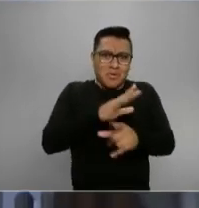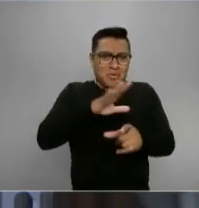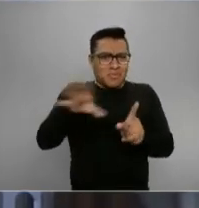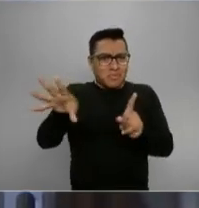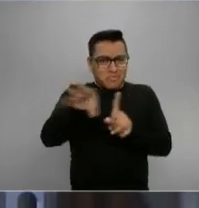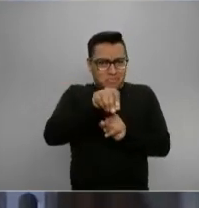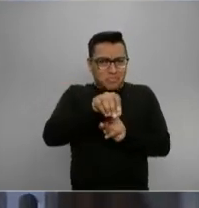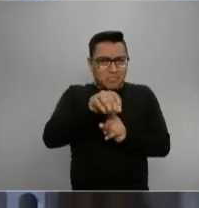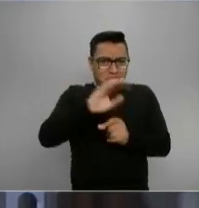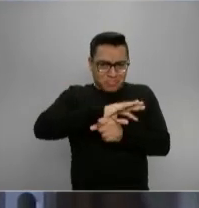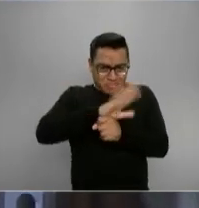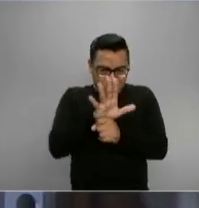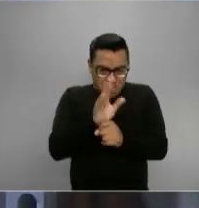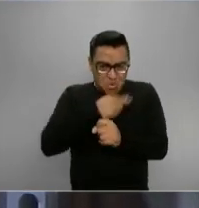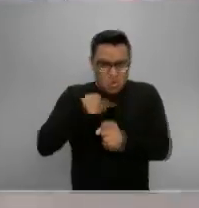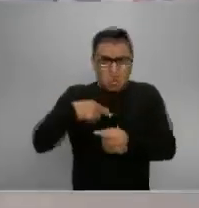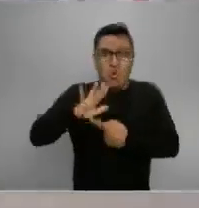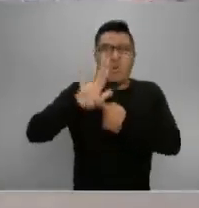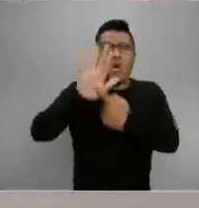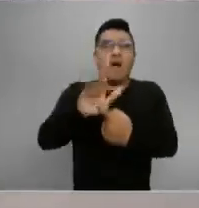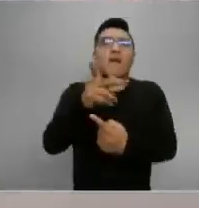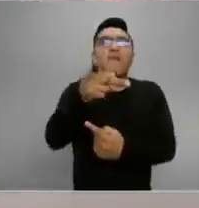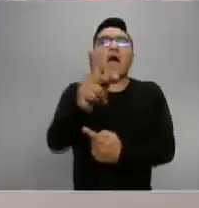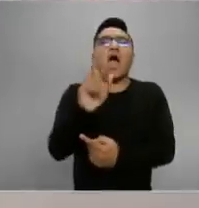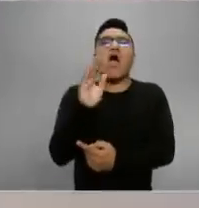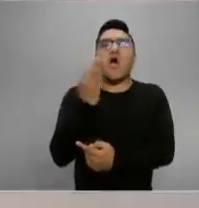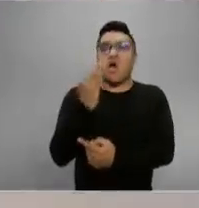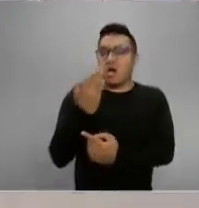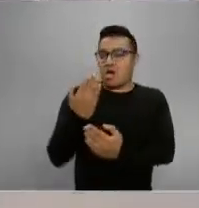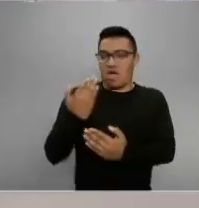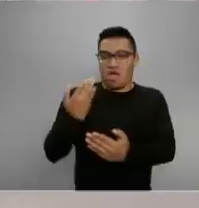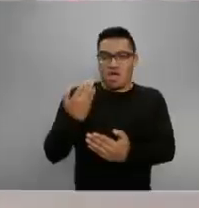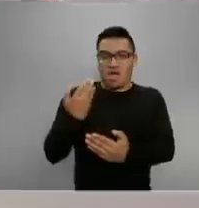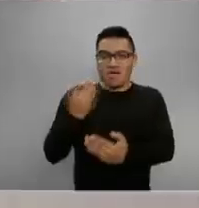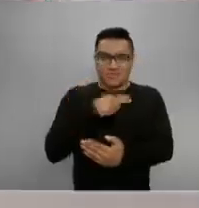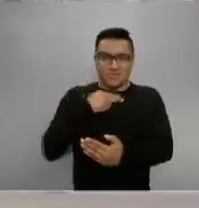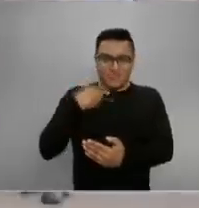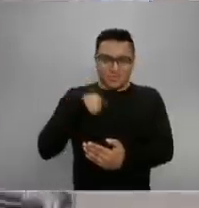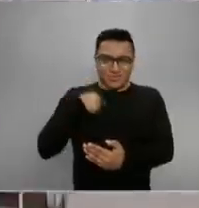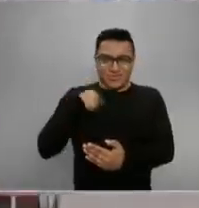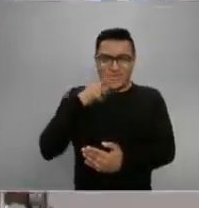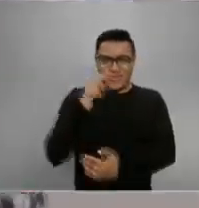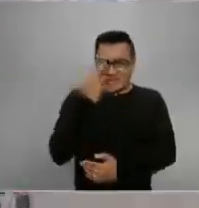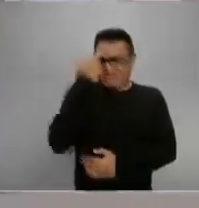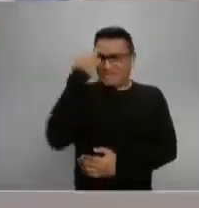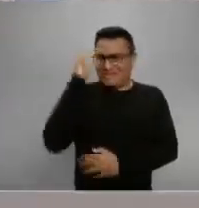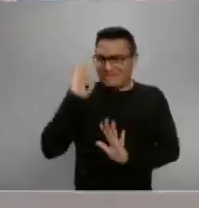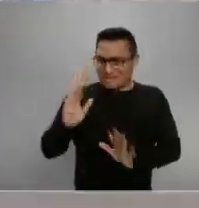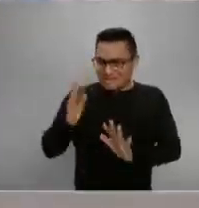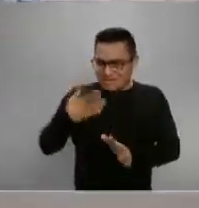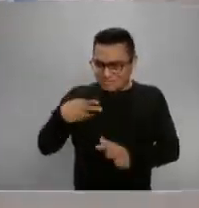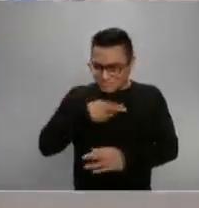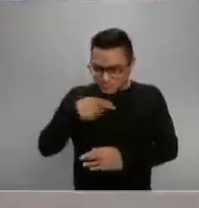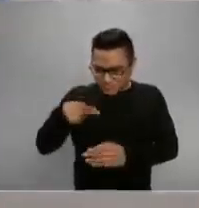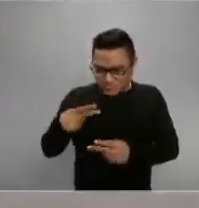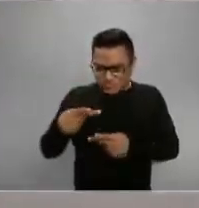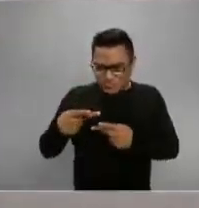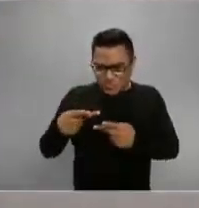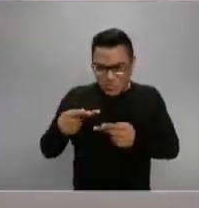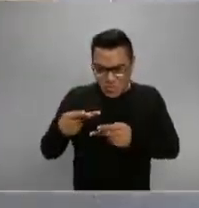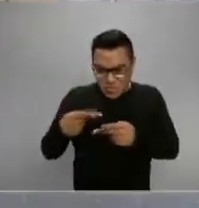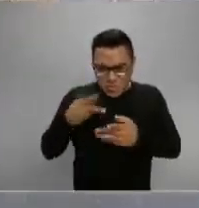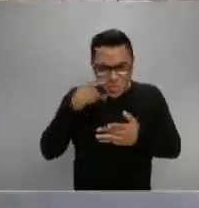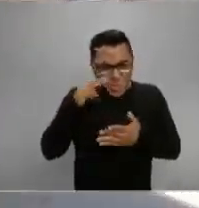y en febrero, Álvaro, yo recuerdo que ya estábamos reseñando pues la caída de los